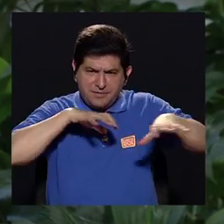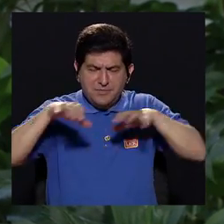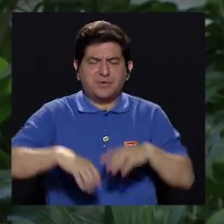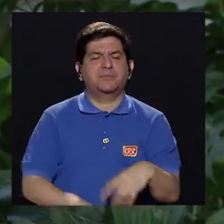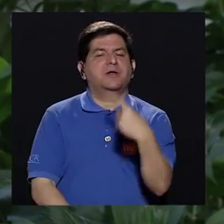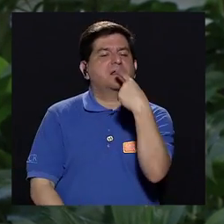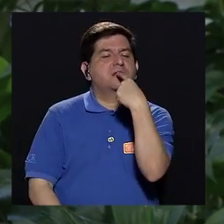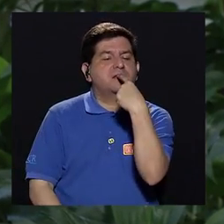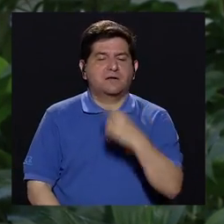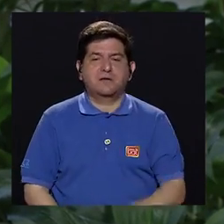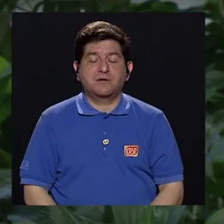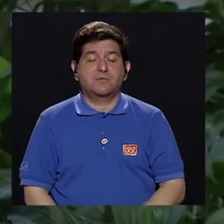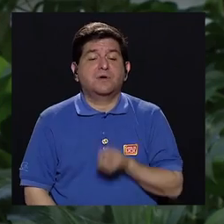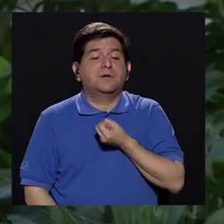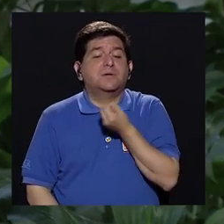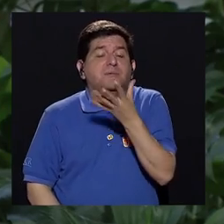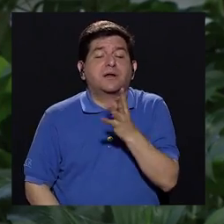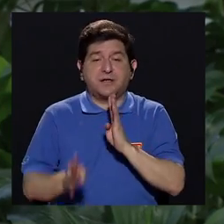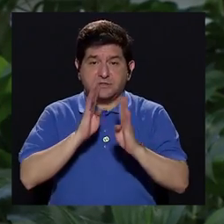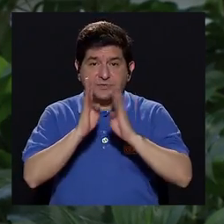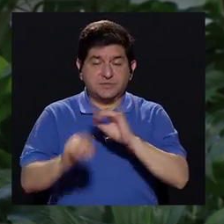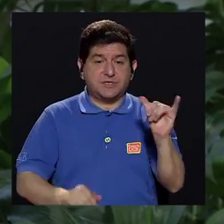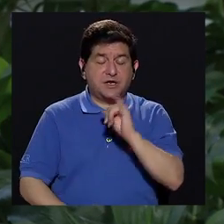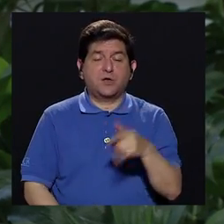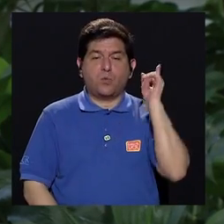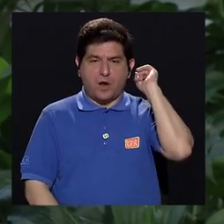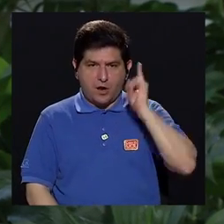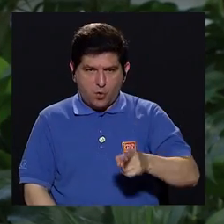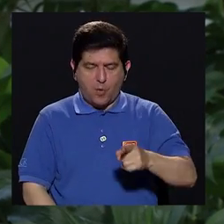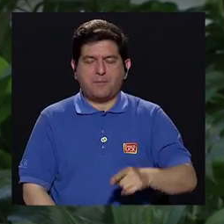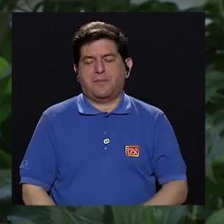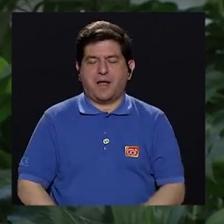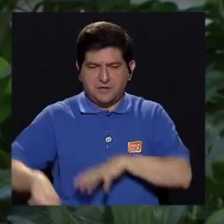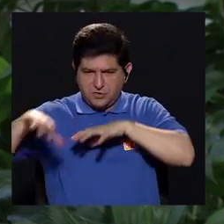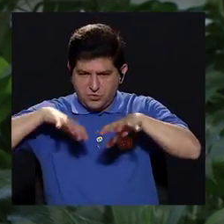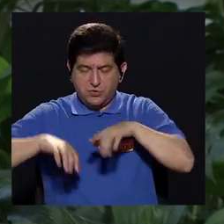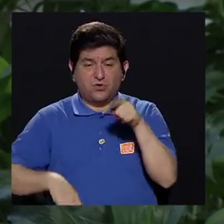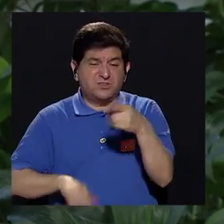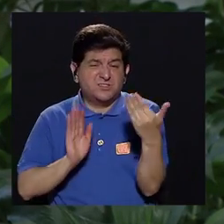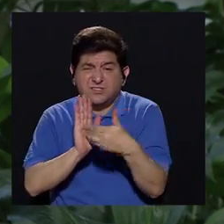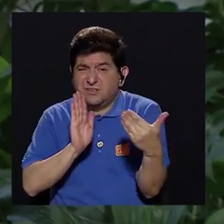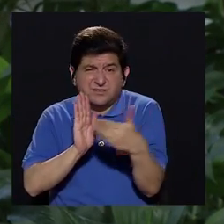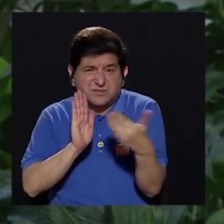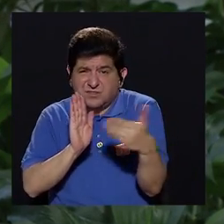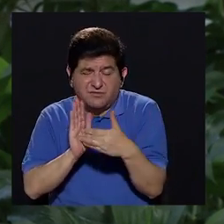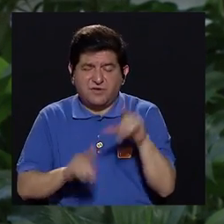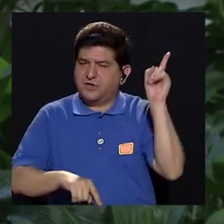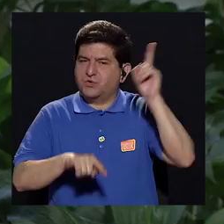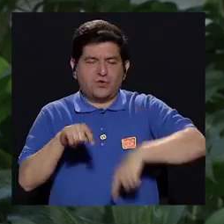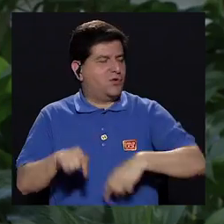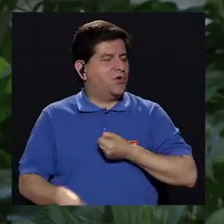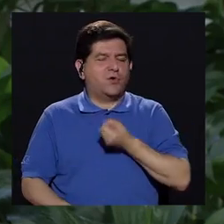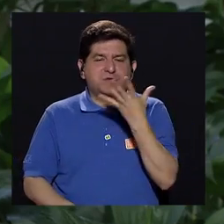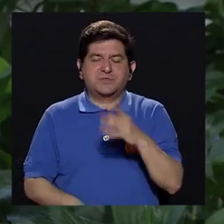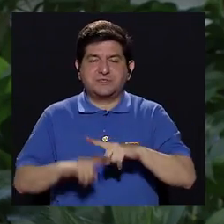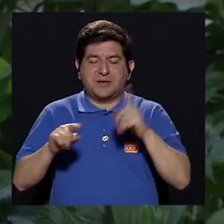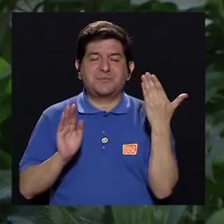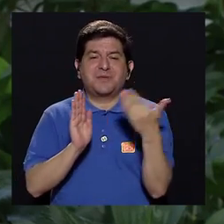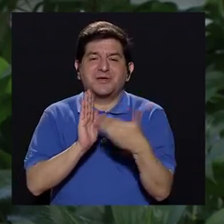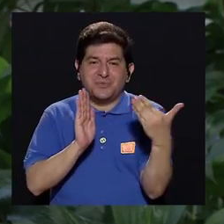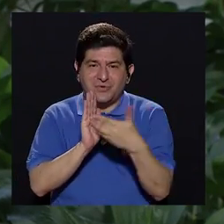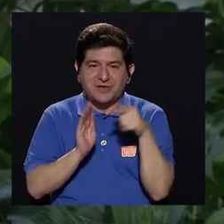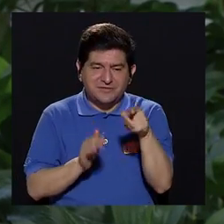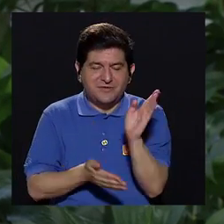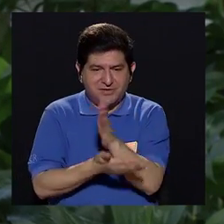mueve mi lengua para decir una expresión, es también otro comando motor. Y si eso se me afecta, indudablemente no voy a poder expresarme, pero porque está